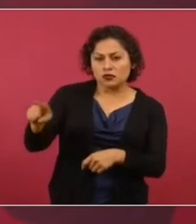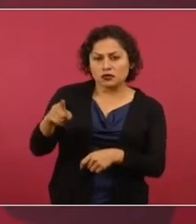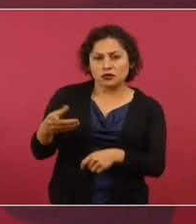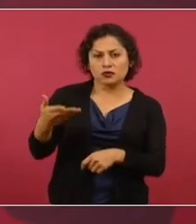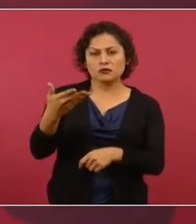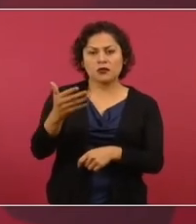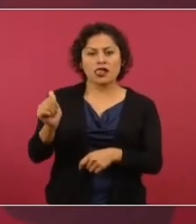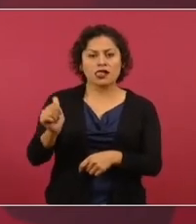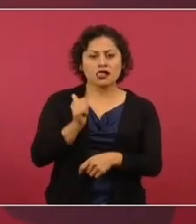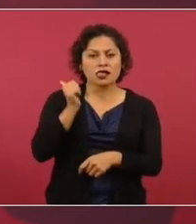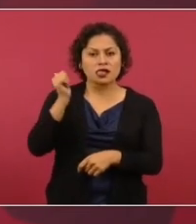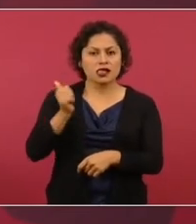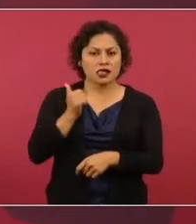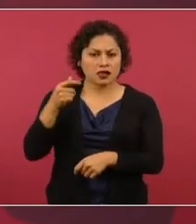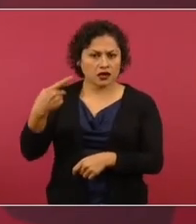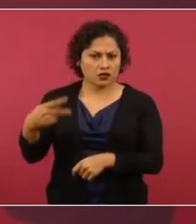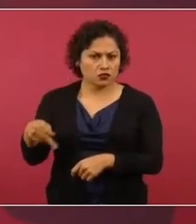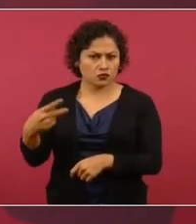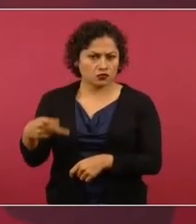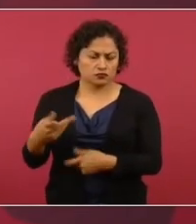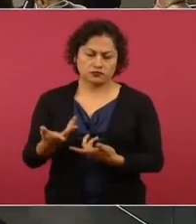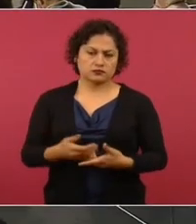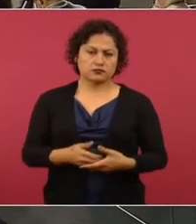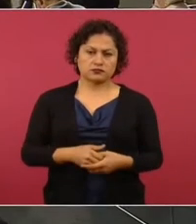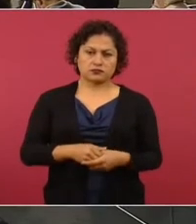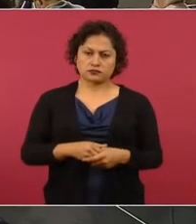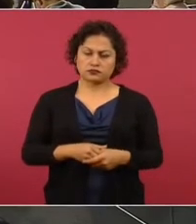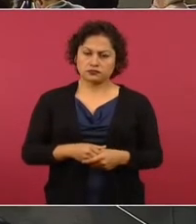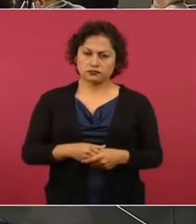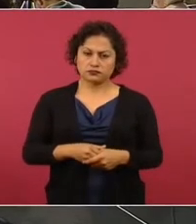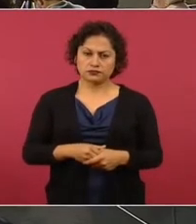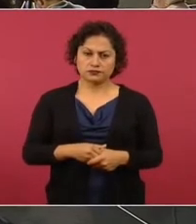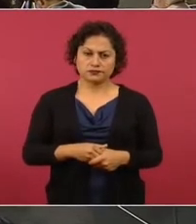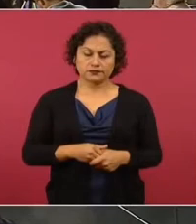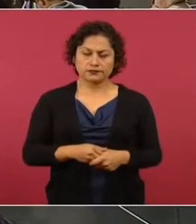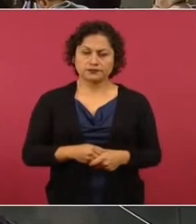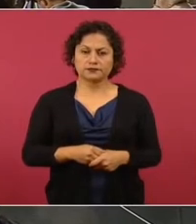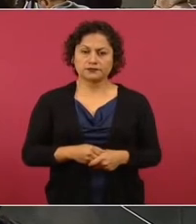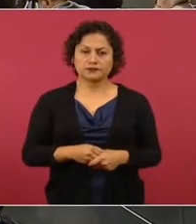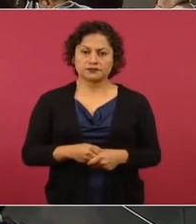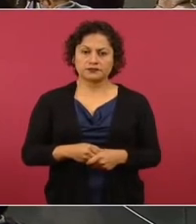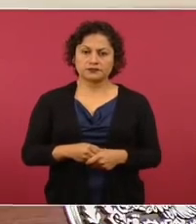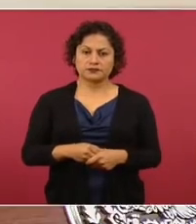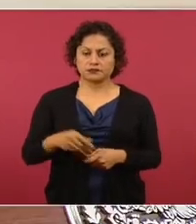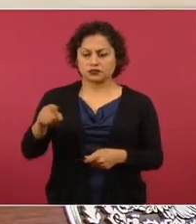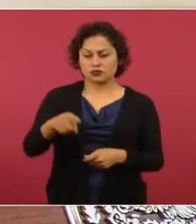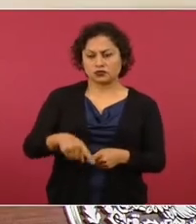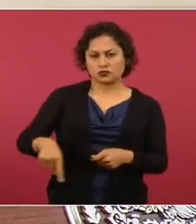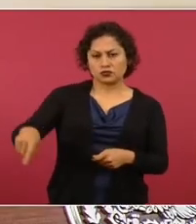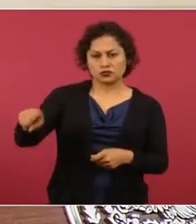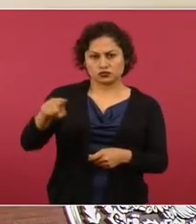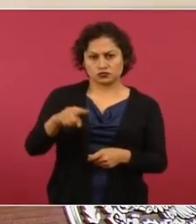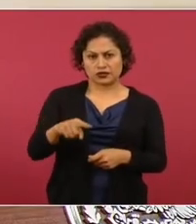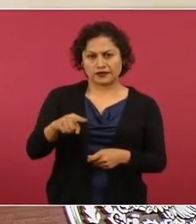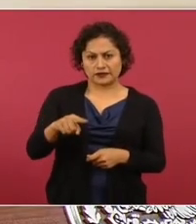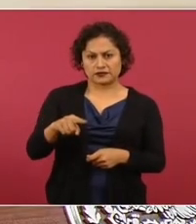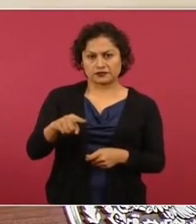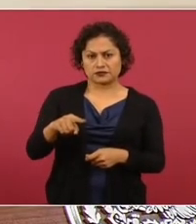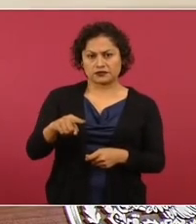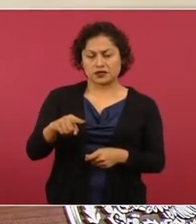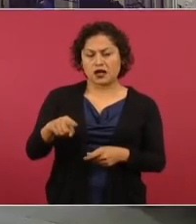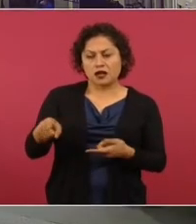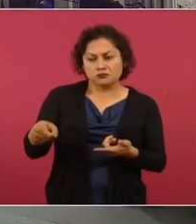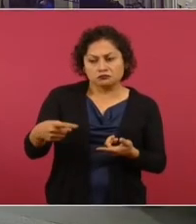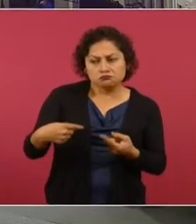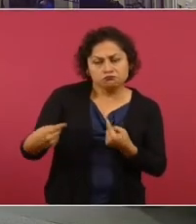que son contrarios a nosotros? ¿Pero